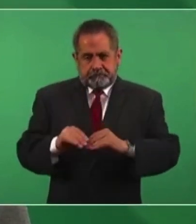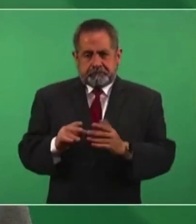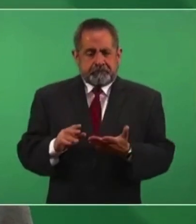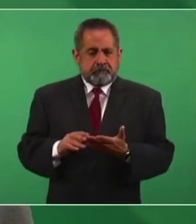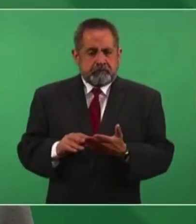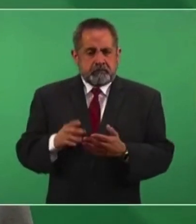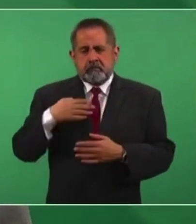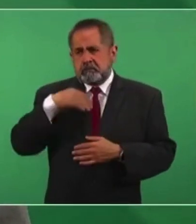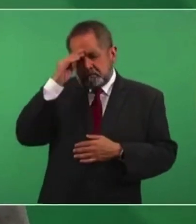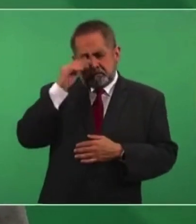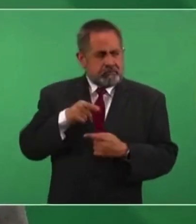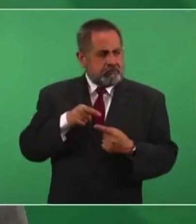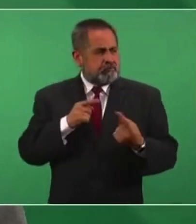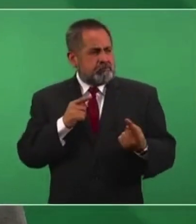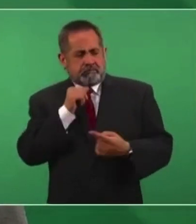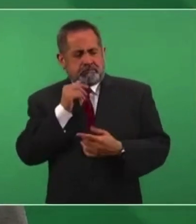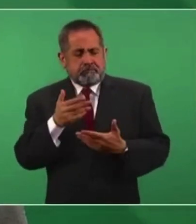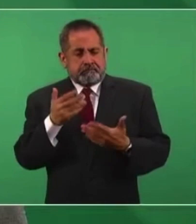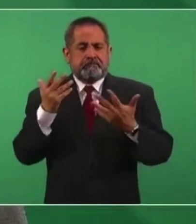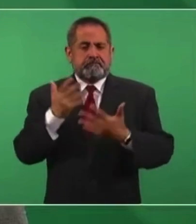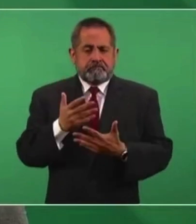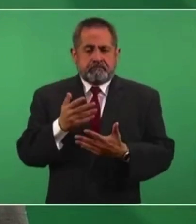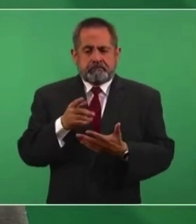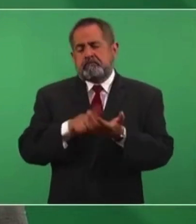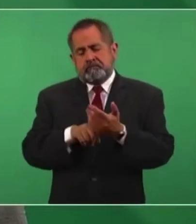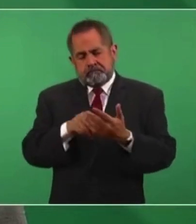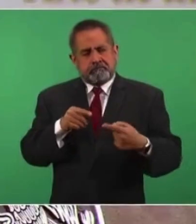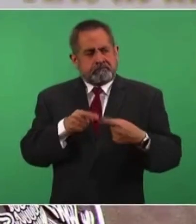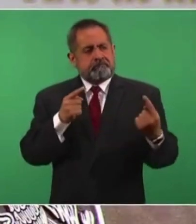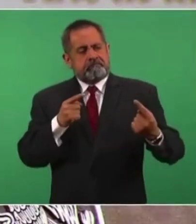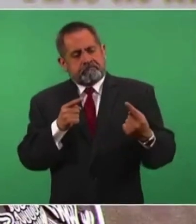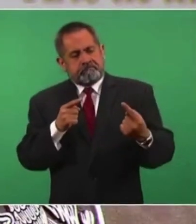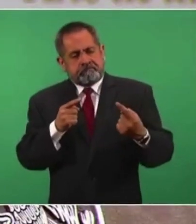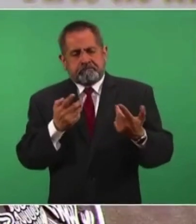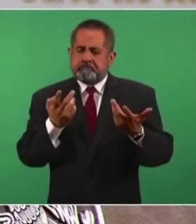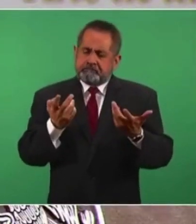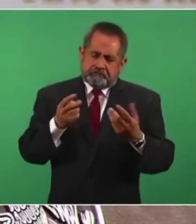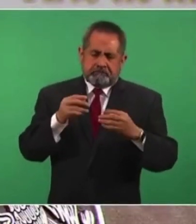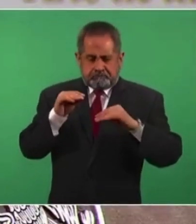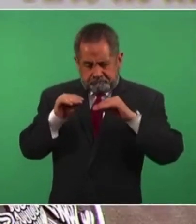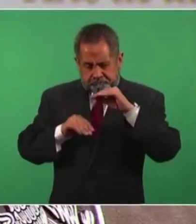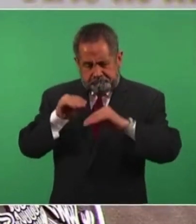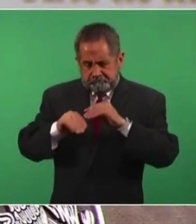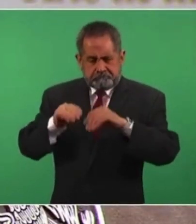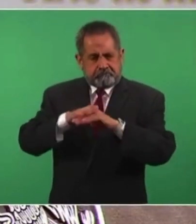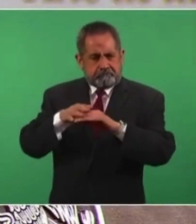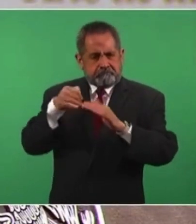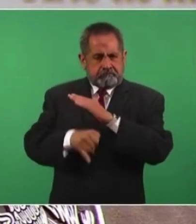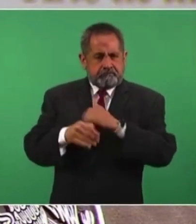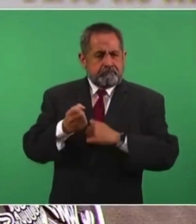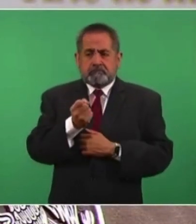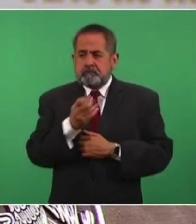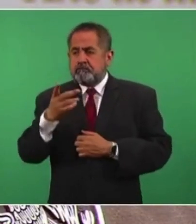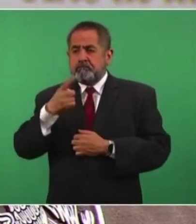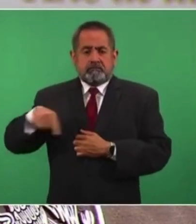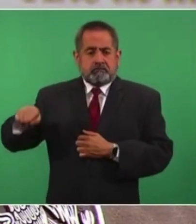oposición, pero sí está habiendo polémica y hay quienes no están